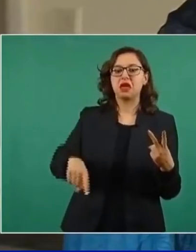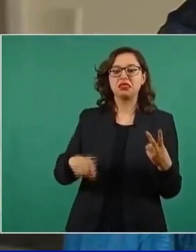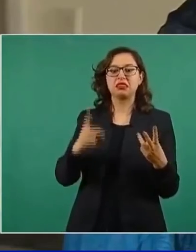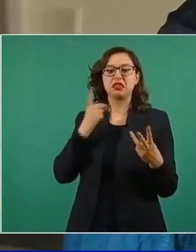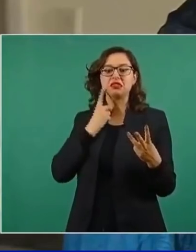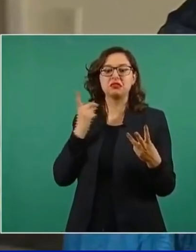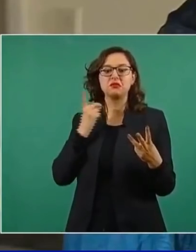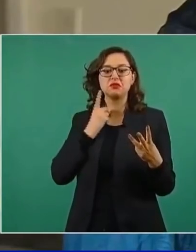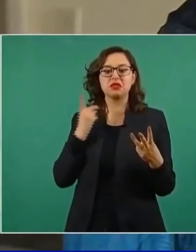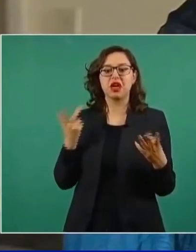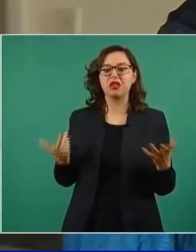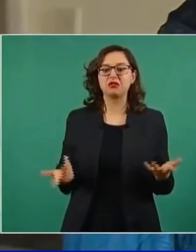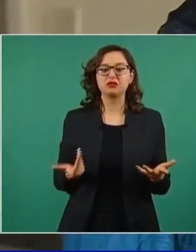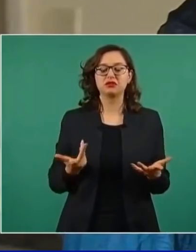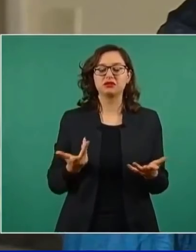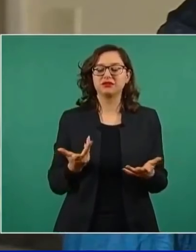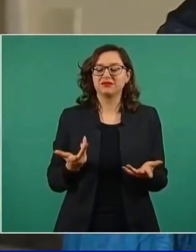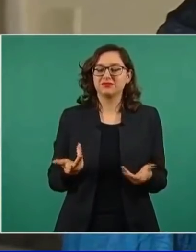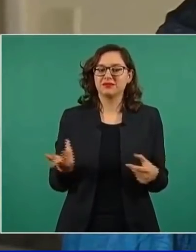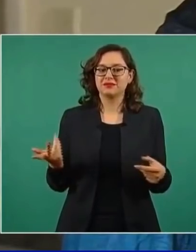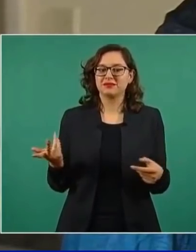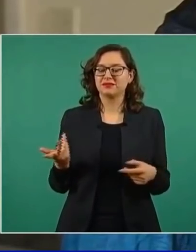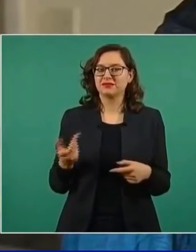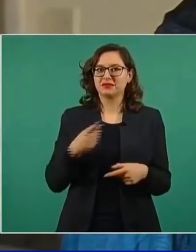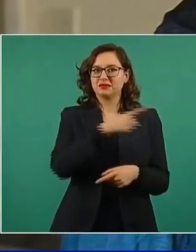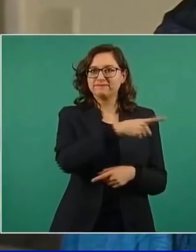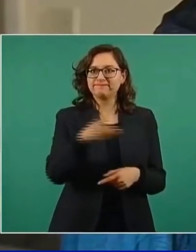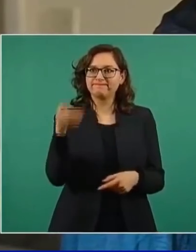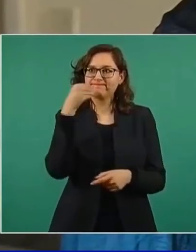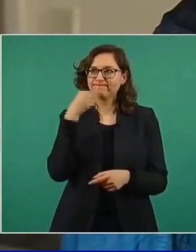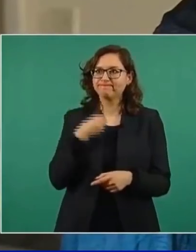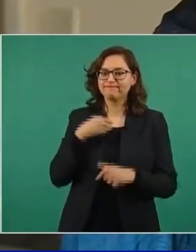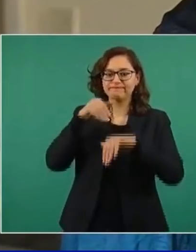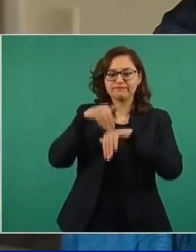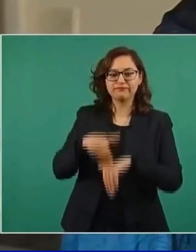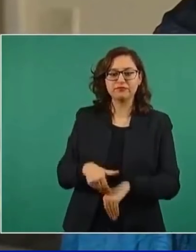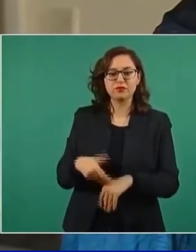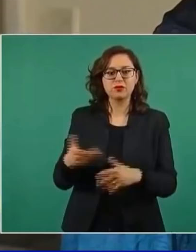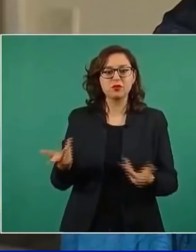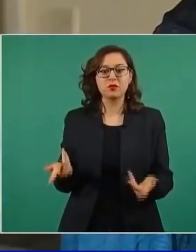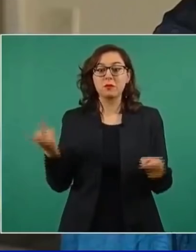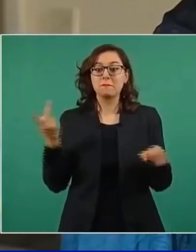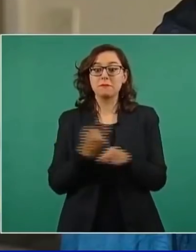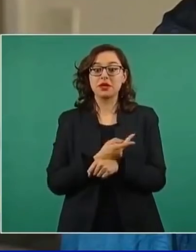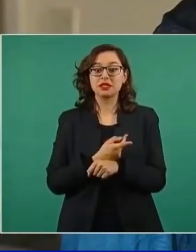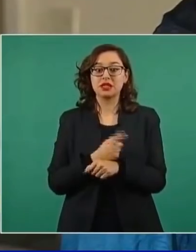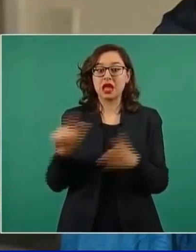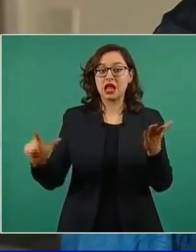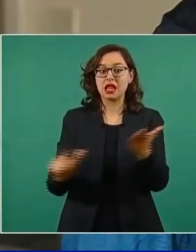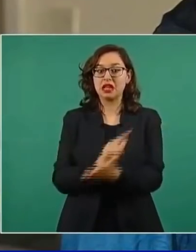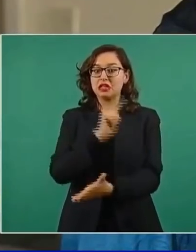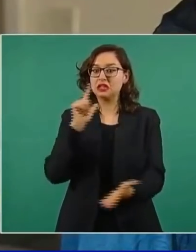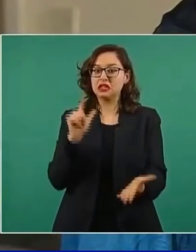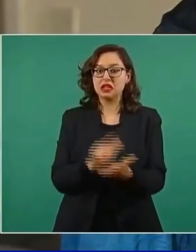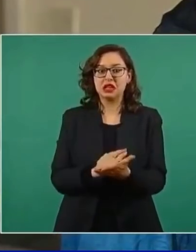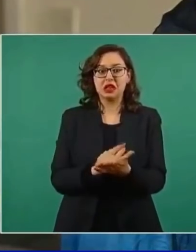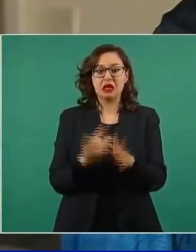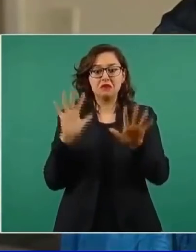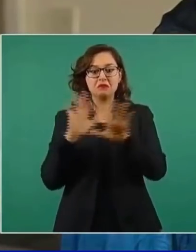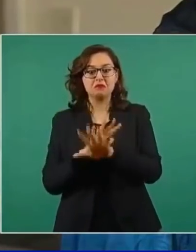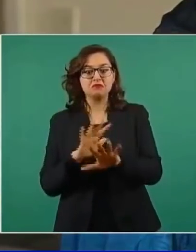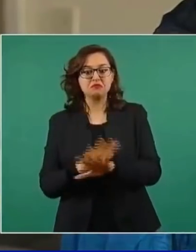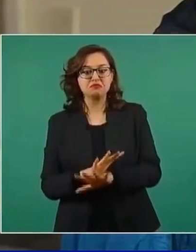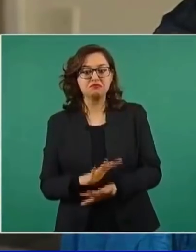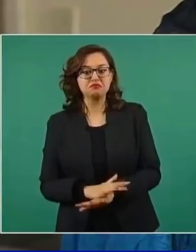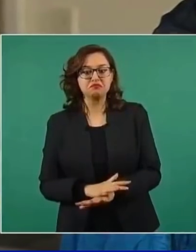en un colegiado o la propia Suprema Corte. Cambia en el sentido de la ley, se puede hacer una reforma